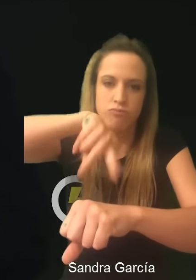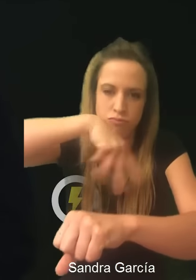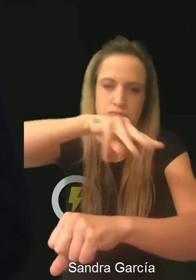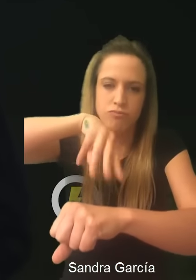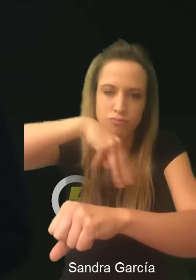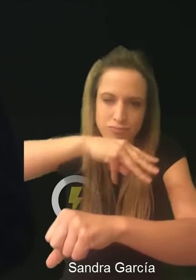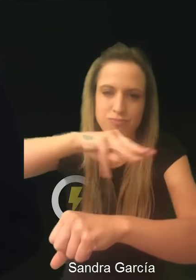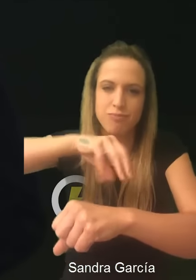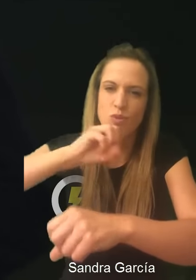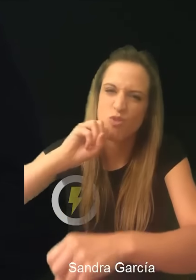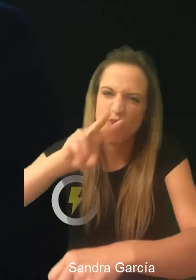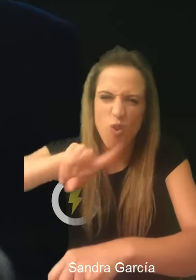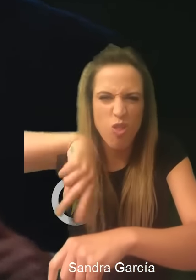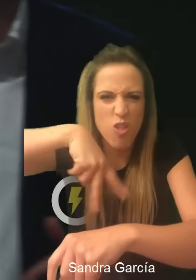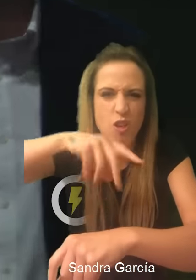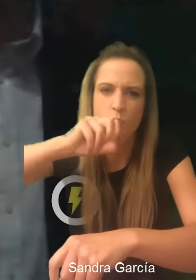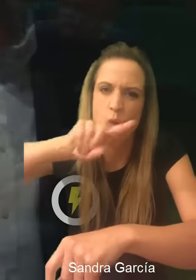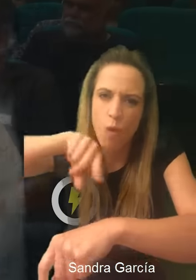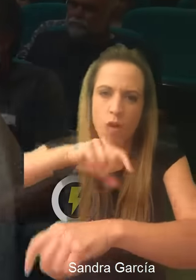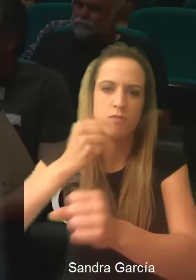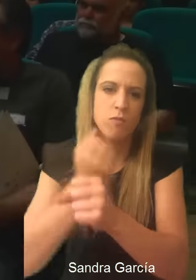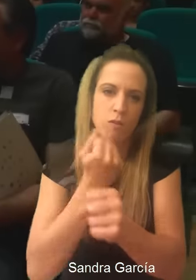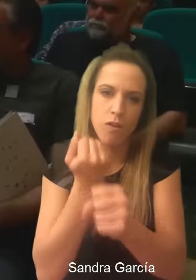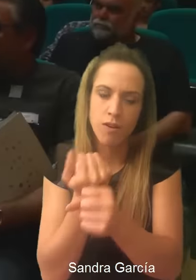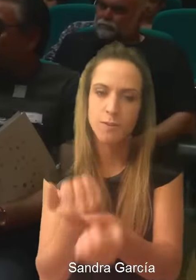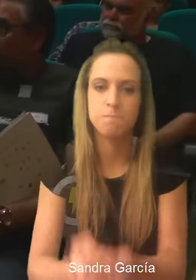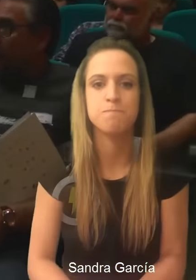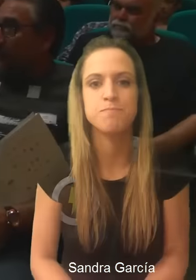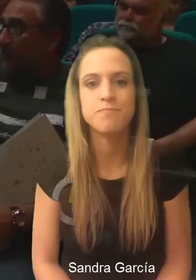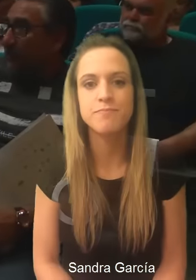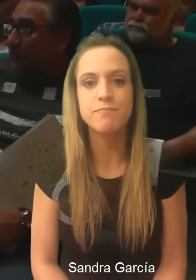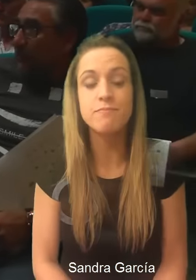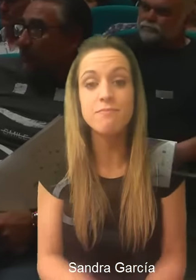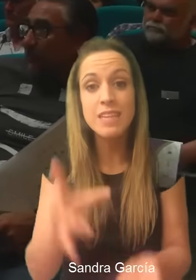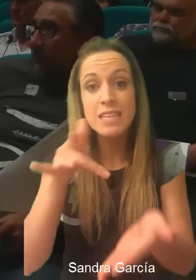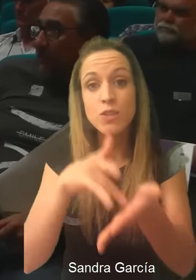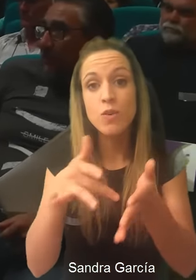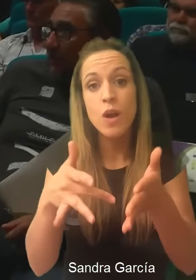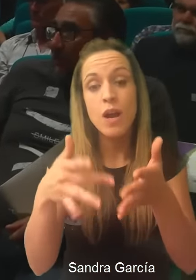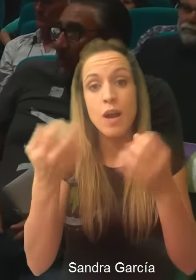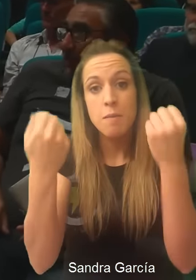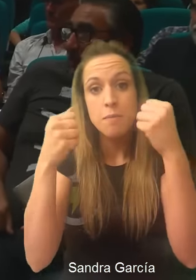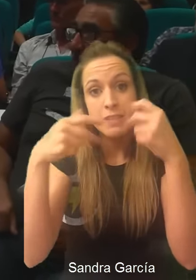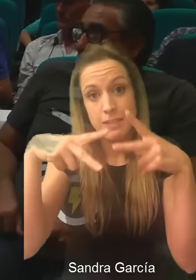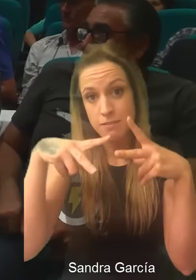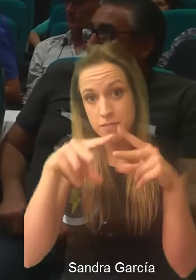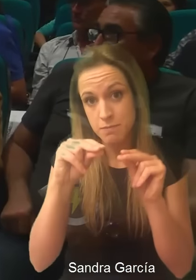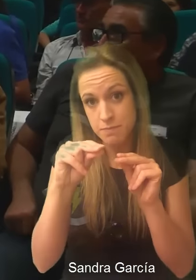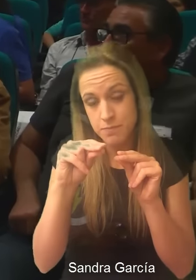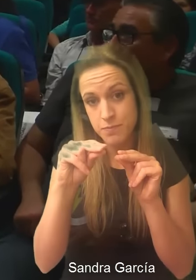increíbles y 12 horas trabajando con ese talit. Bueno, resulta que terminé las prácticas de empresa,